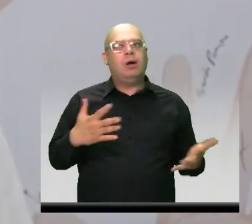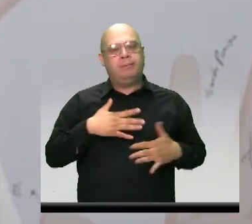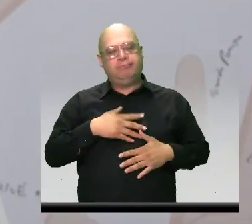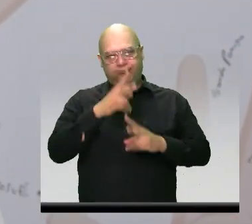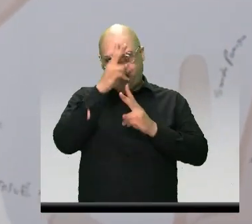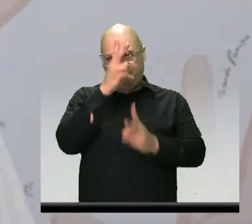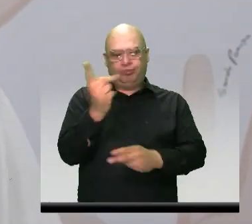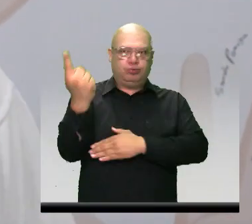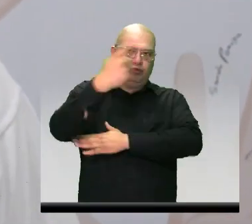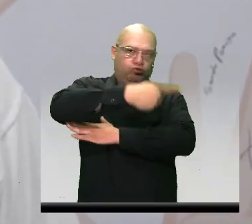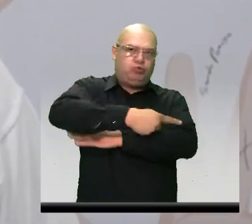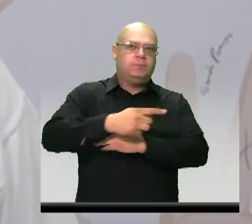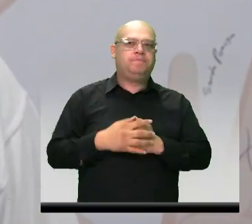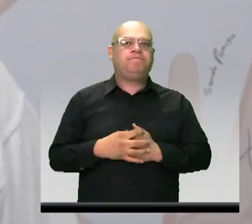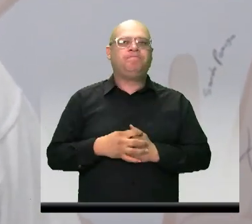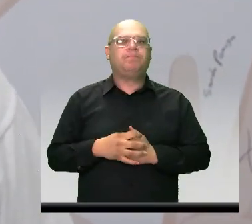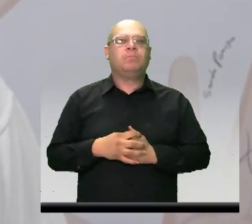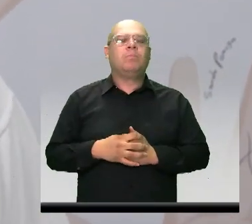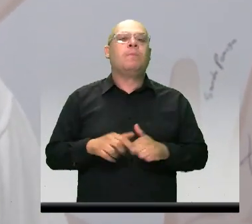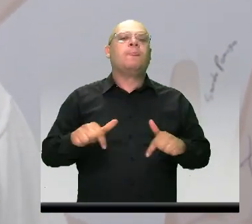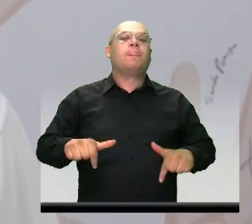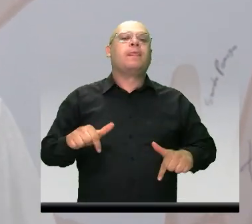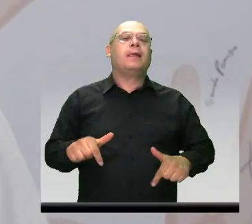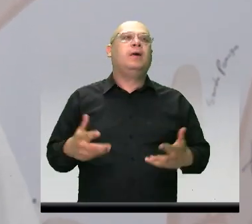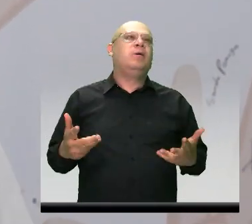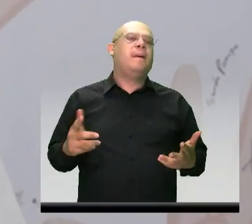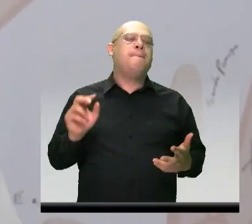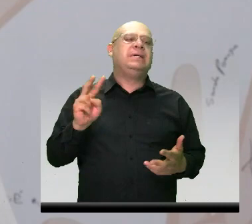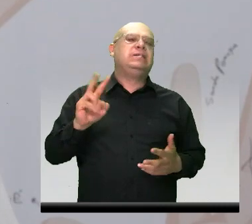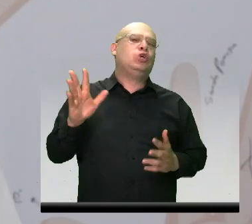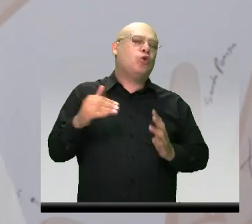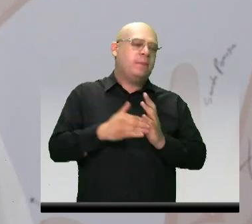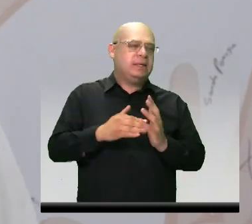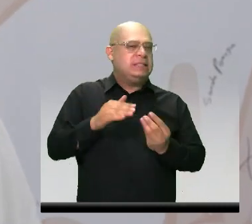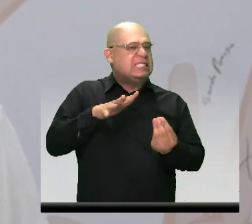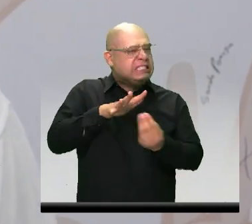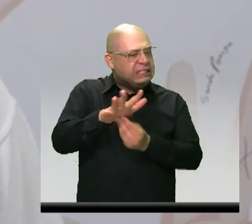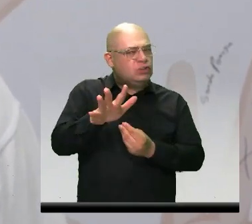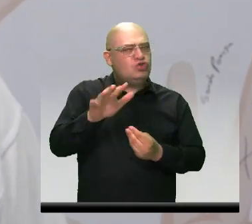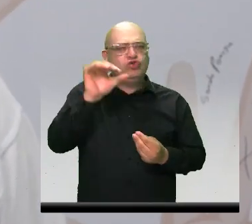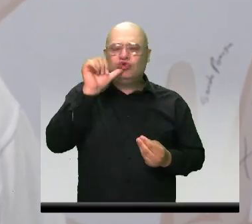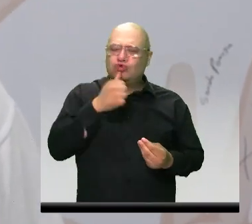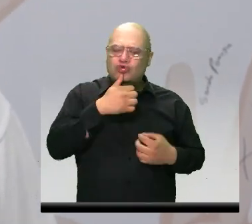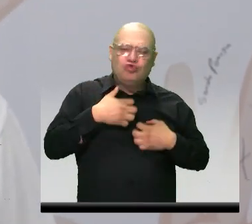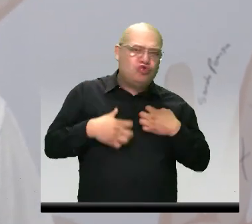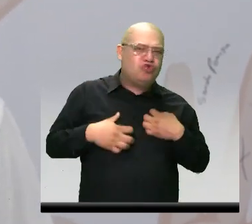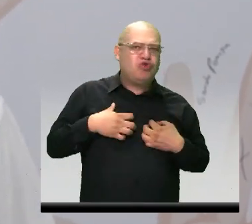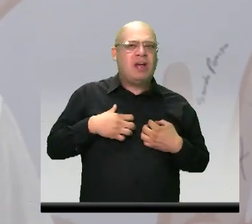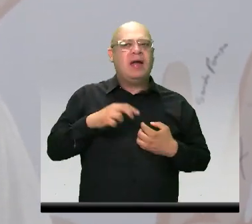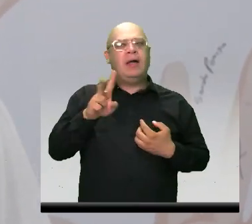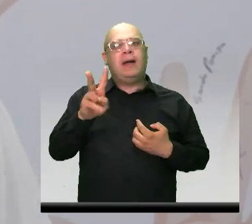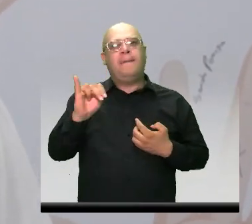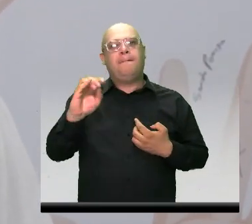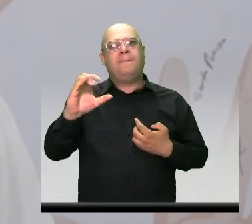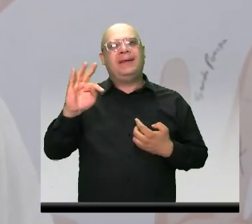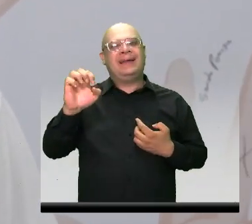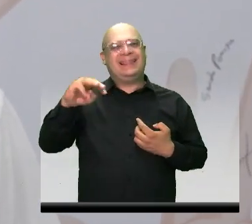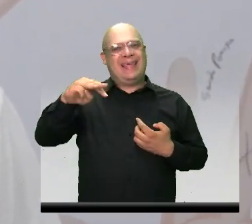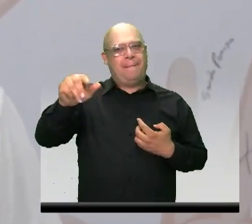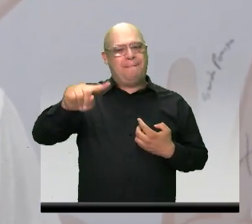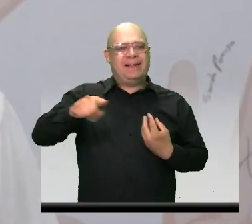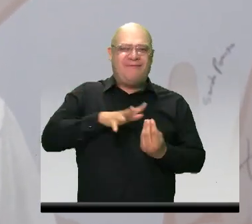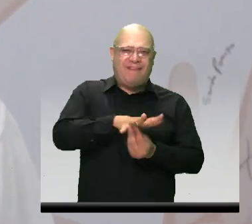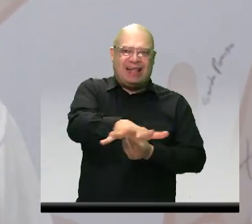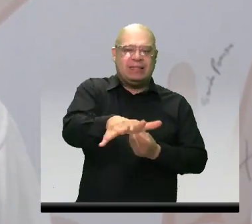aproximadamente 25 mil víctimas, a los cuales les brindamos todo el apoyo en la parte